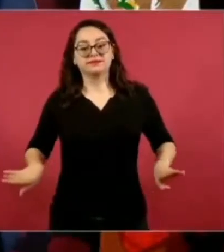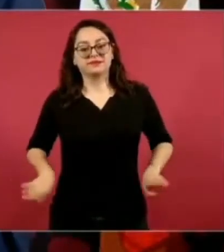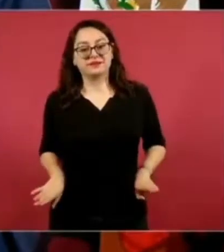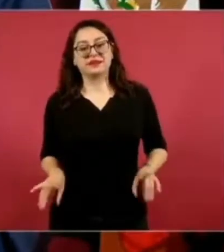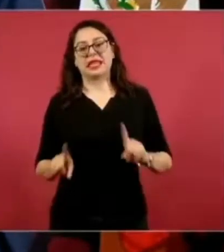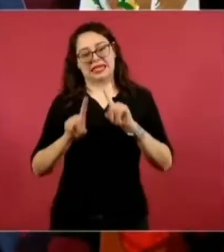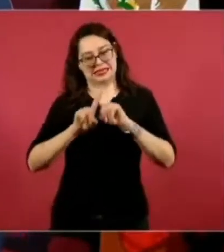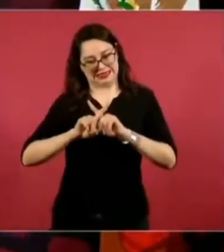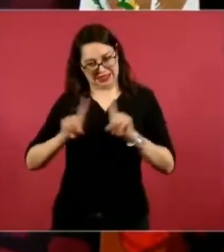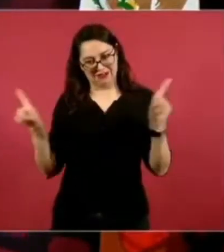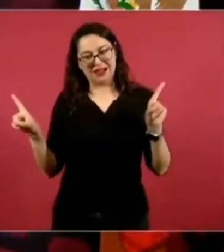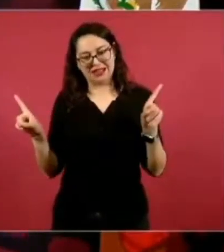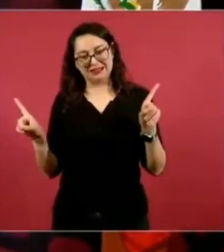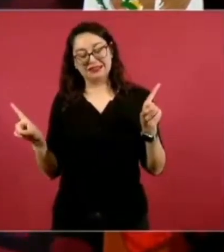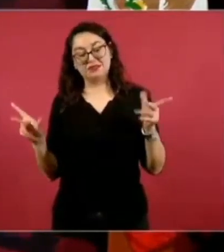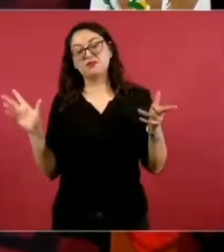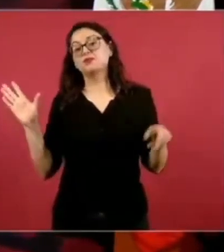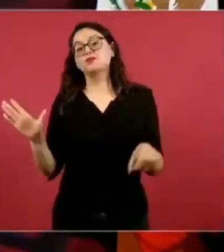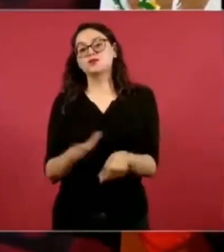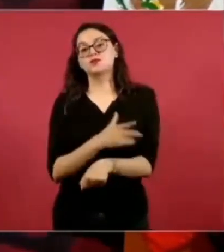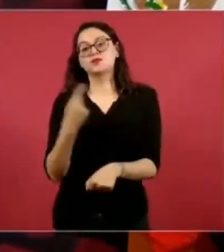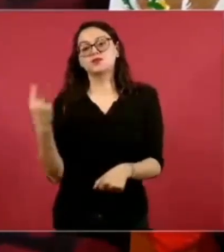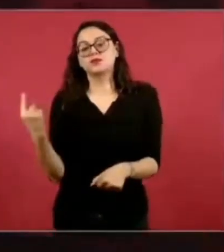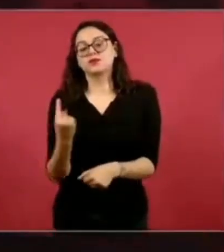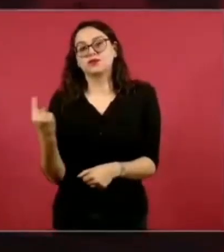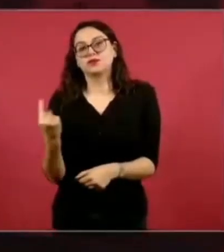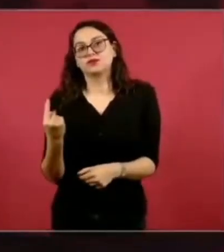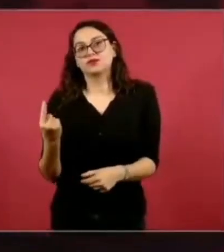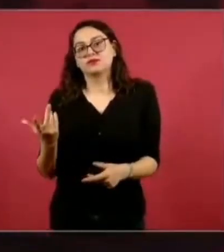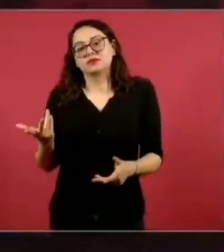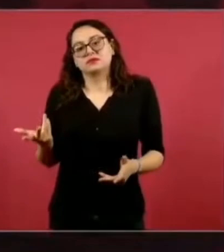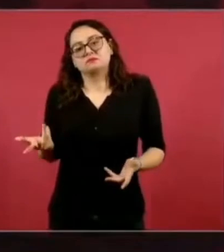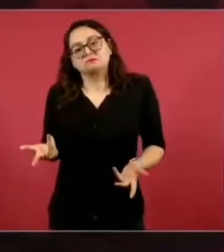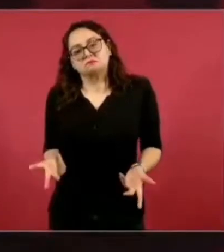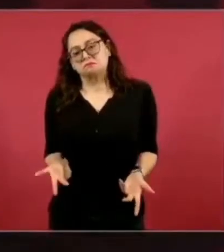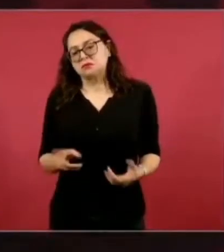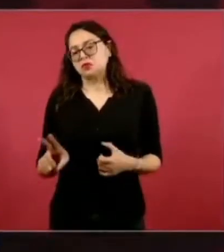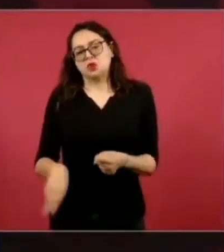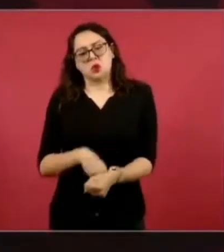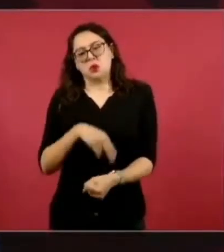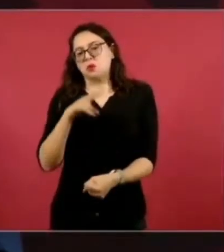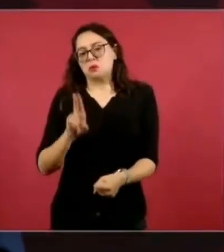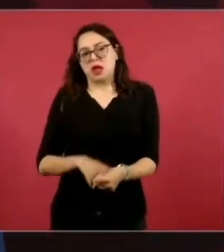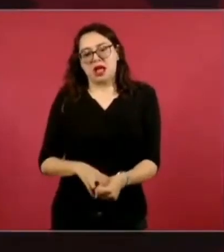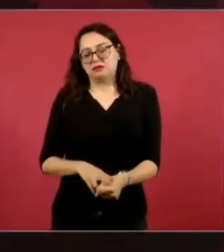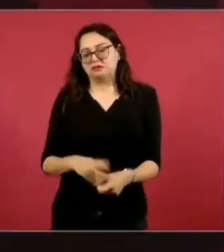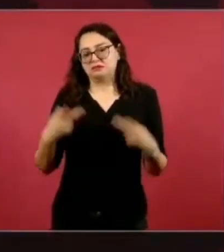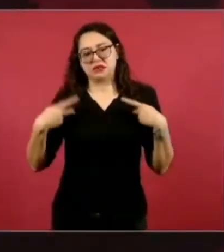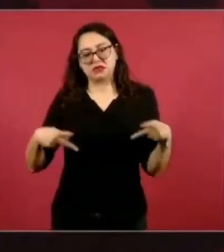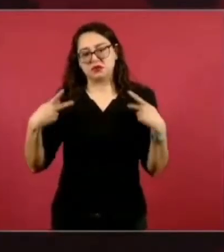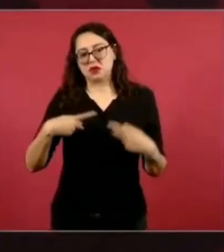tiene su propia manera